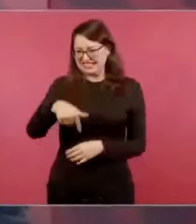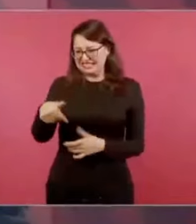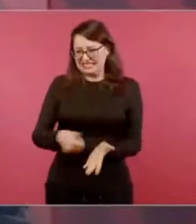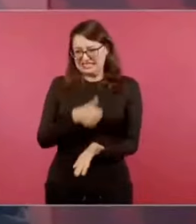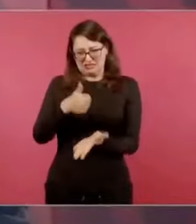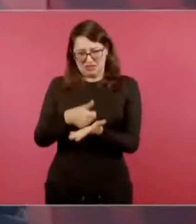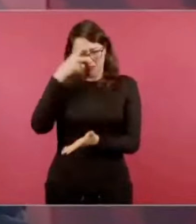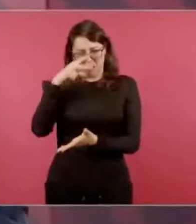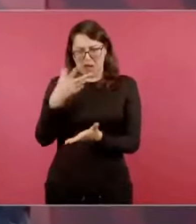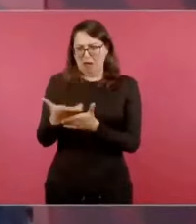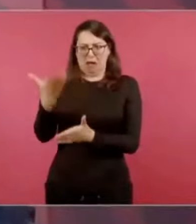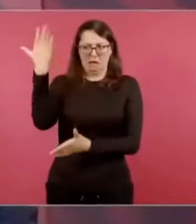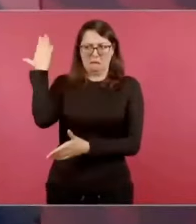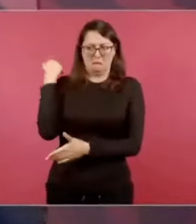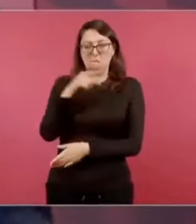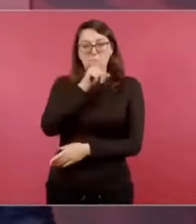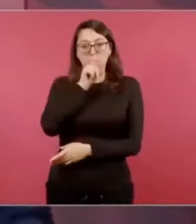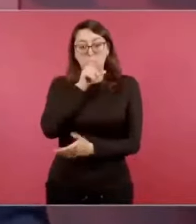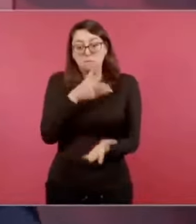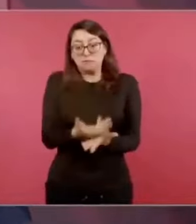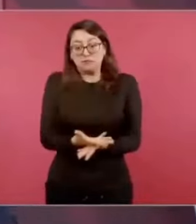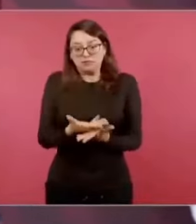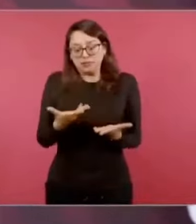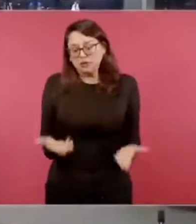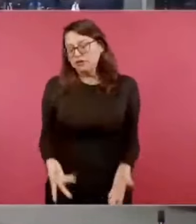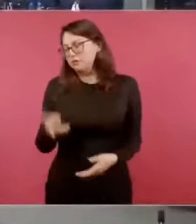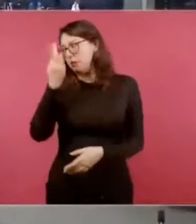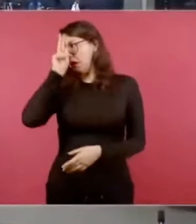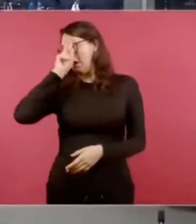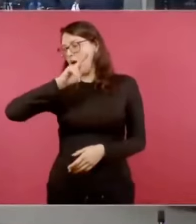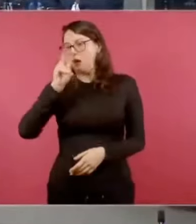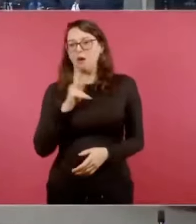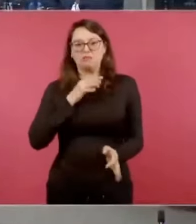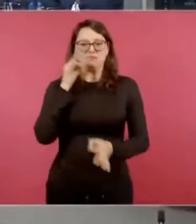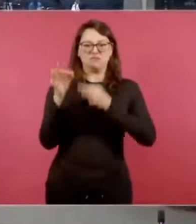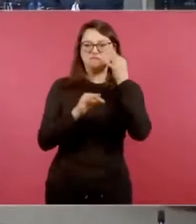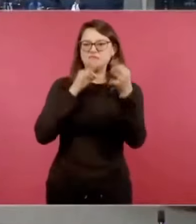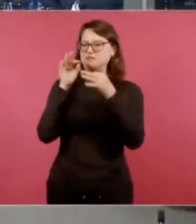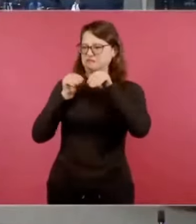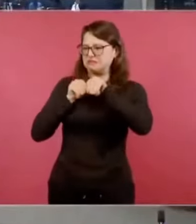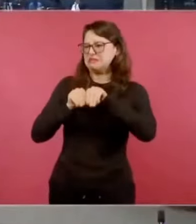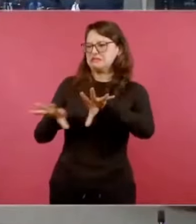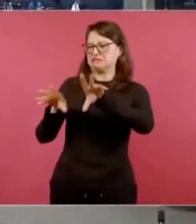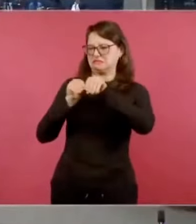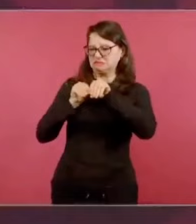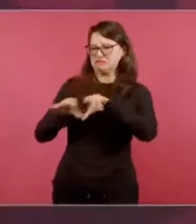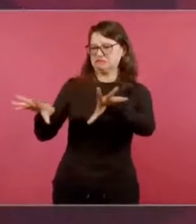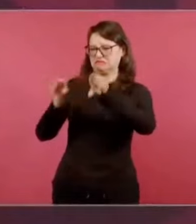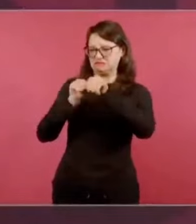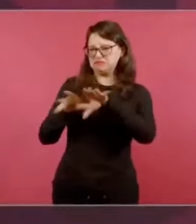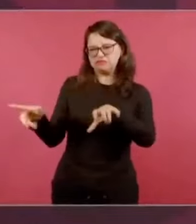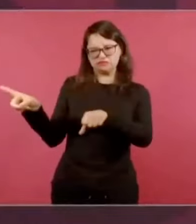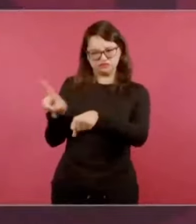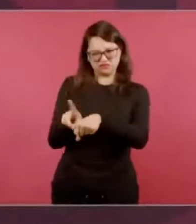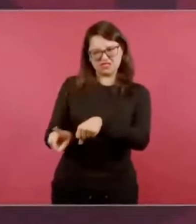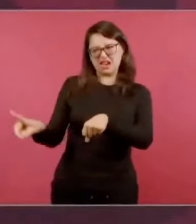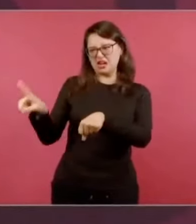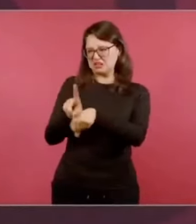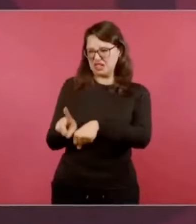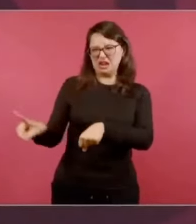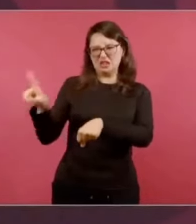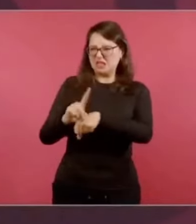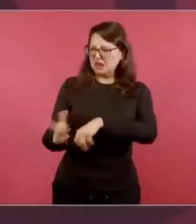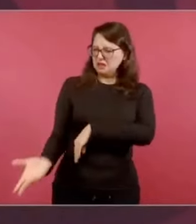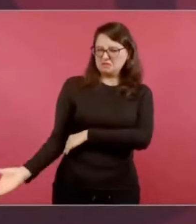Pero aún así la gente está